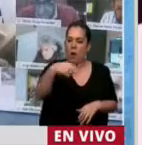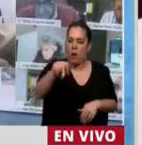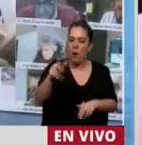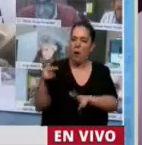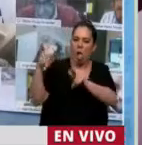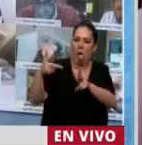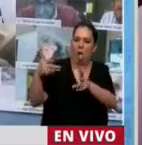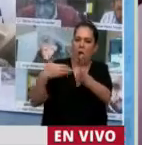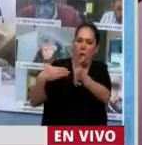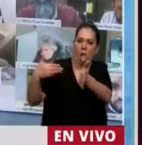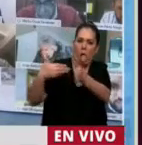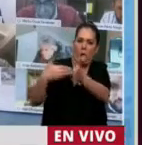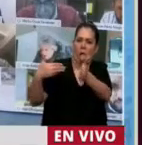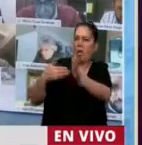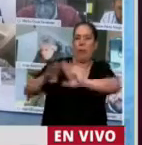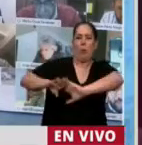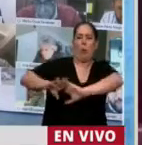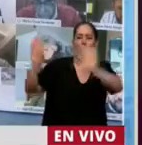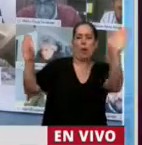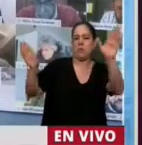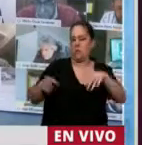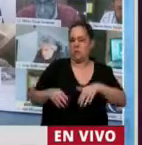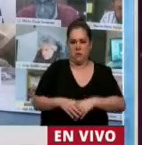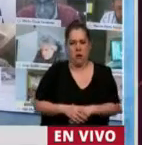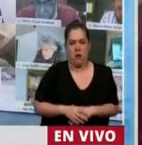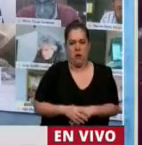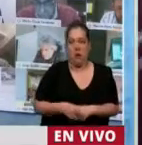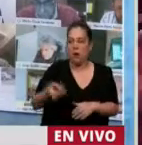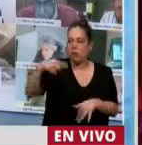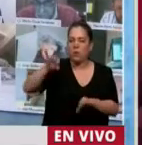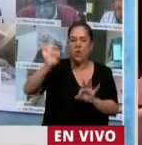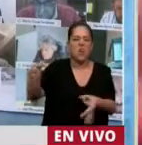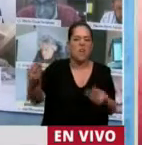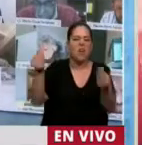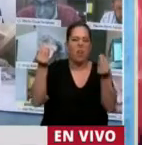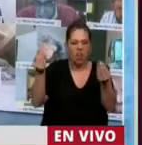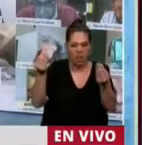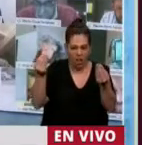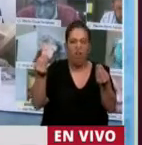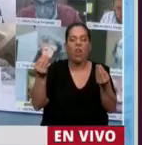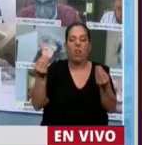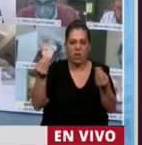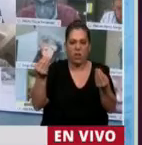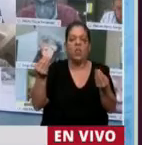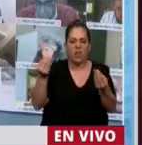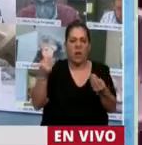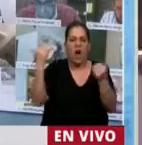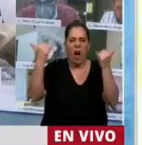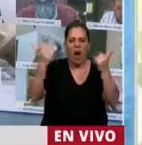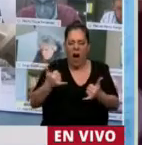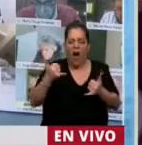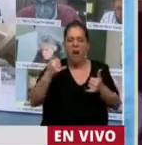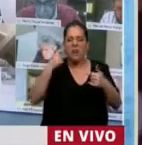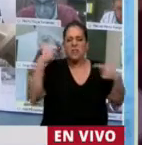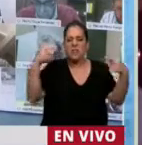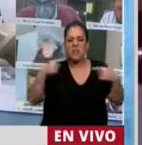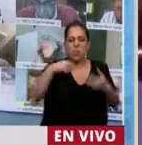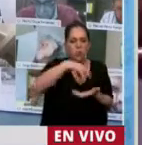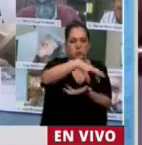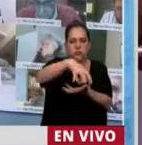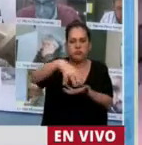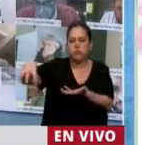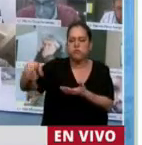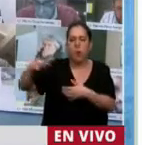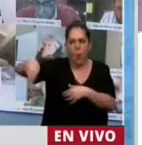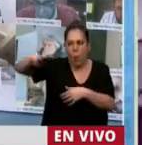que hoy llevan causas van a seguir los mismos jueces llevando las mismas causas. lo que sí hay es una